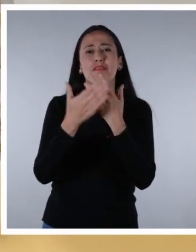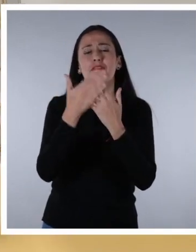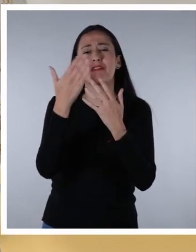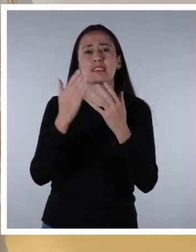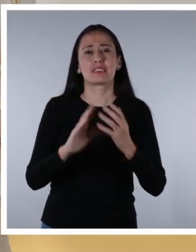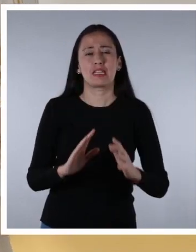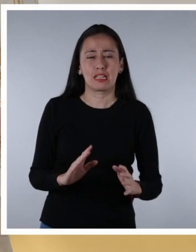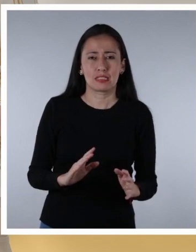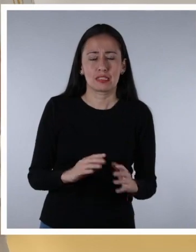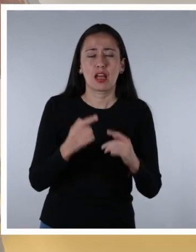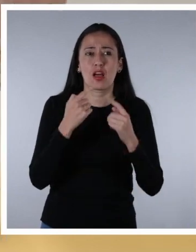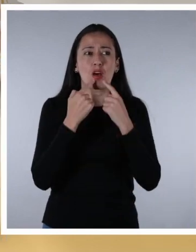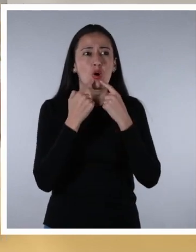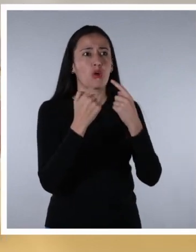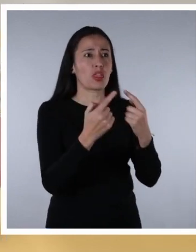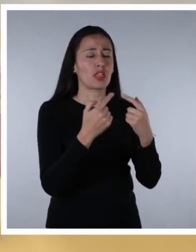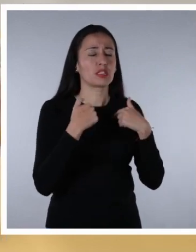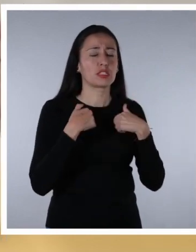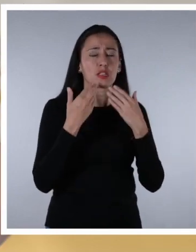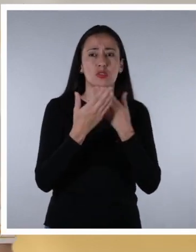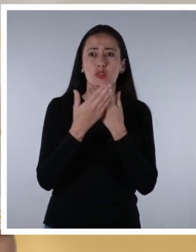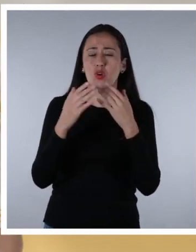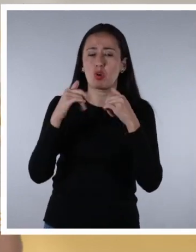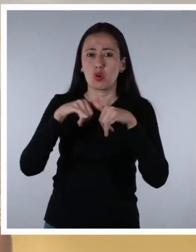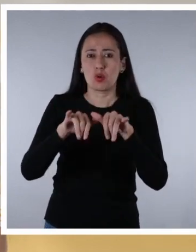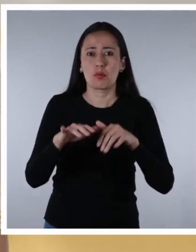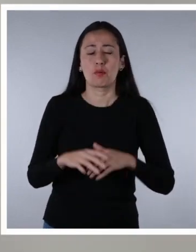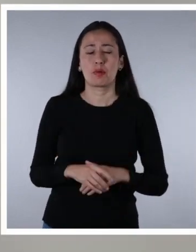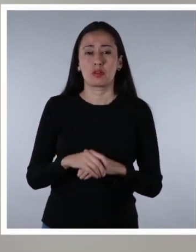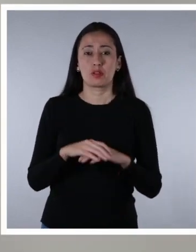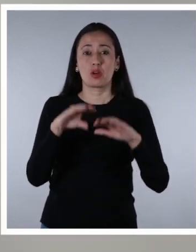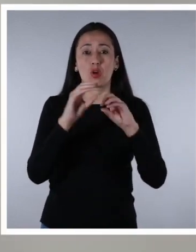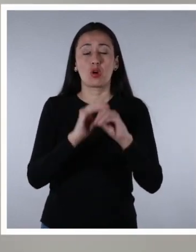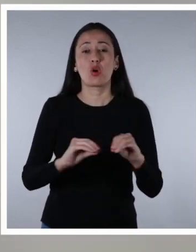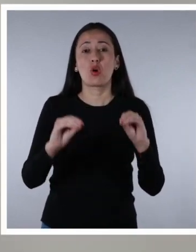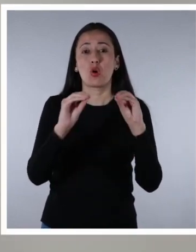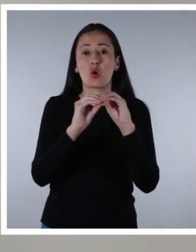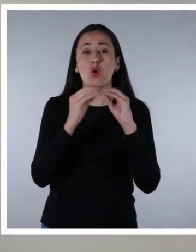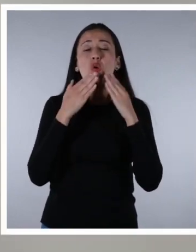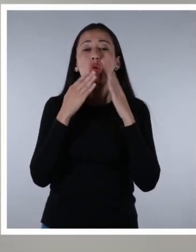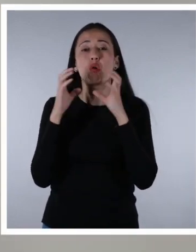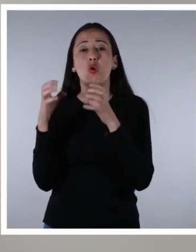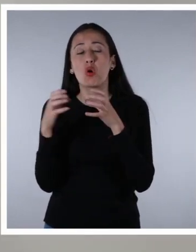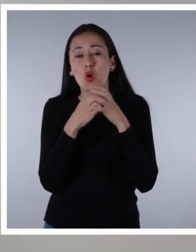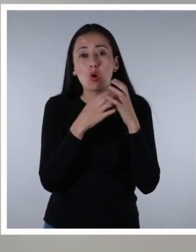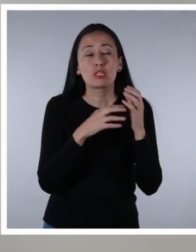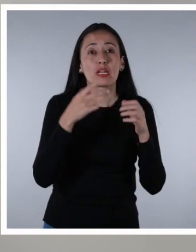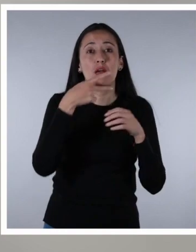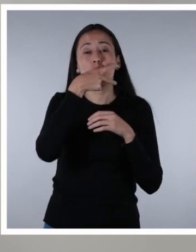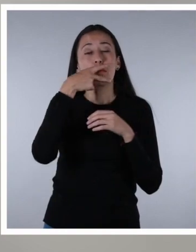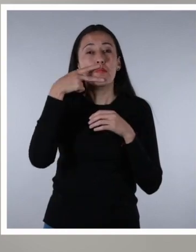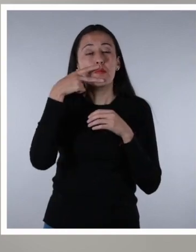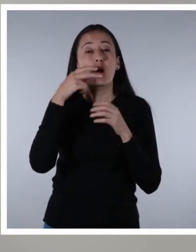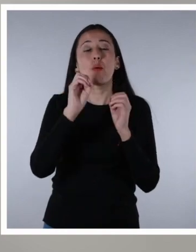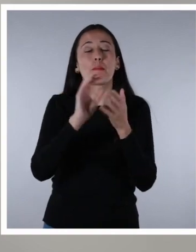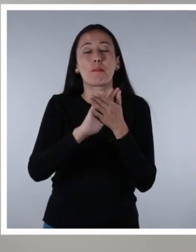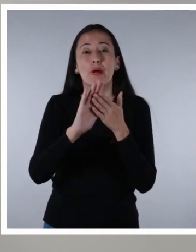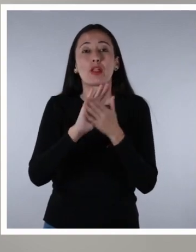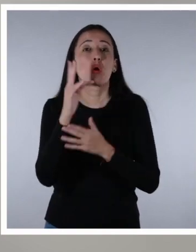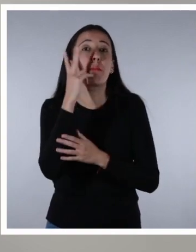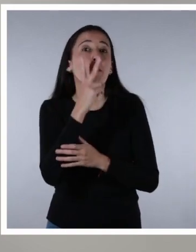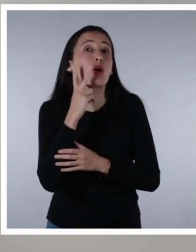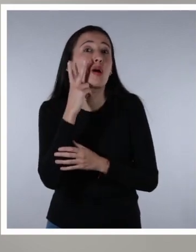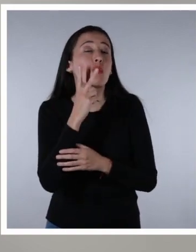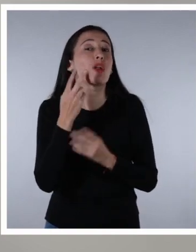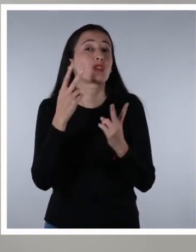solo con lo que decimos, sino con el modo en que lo hacemos. Usar vocabulario que niñas y niños conozcan les permitirá